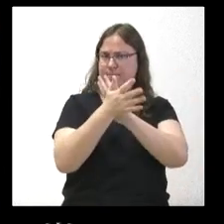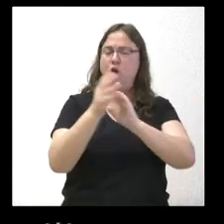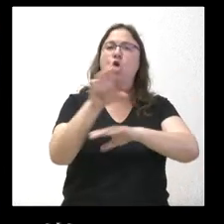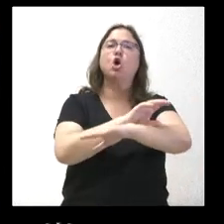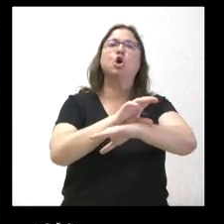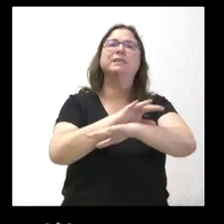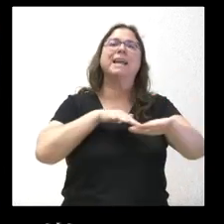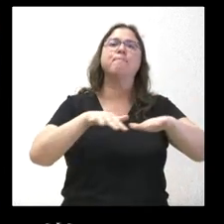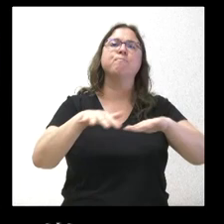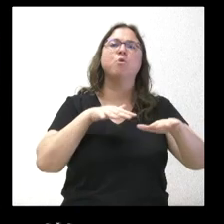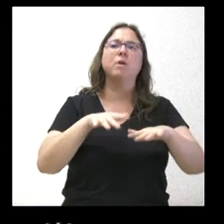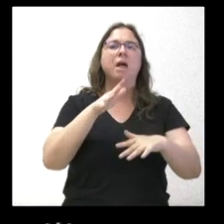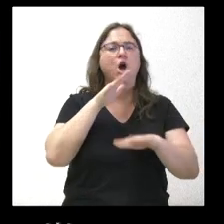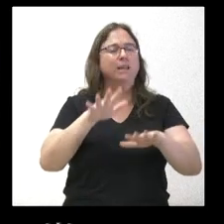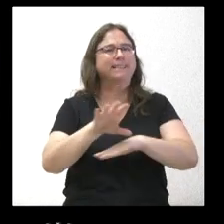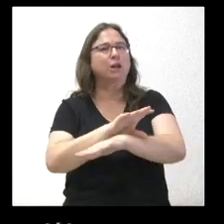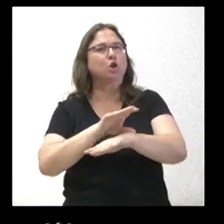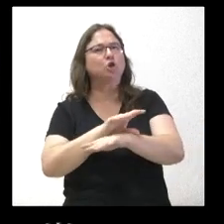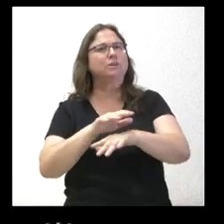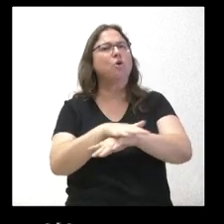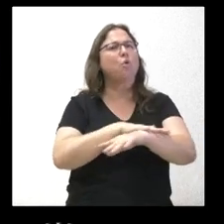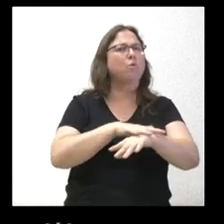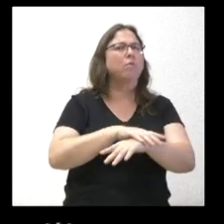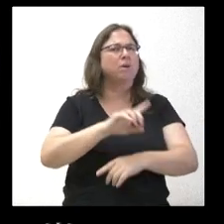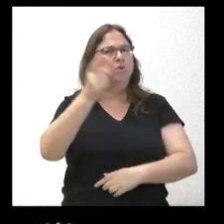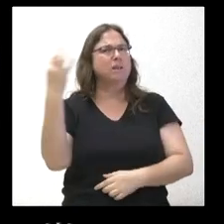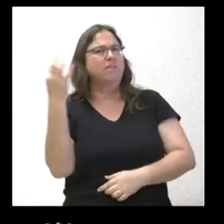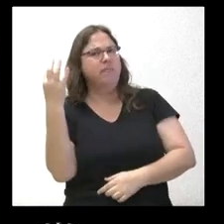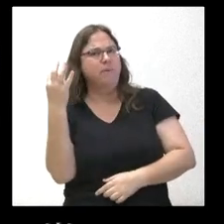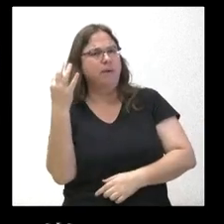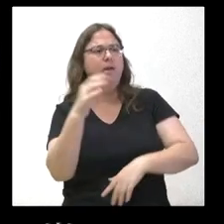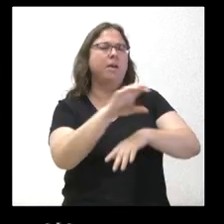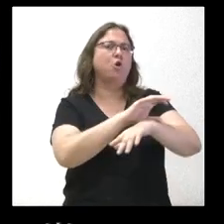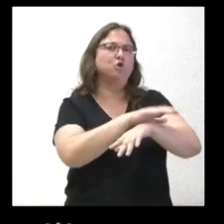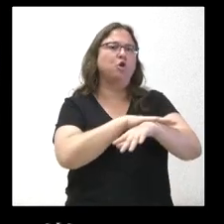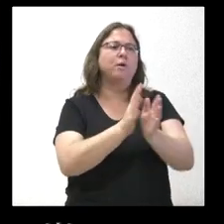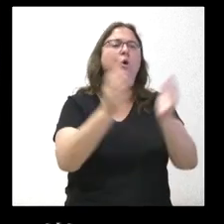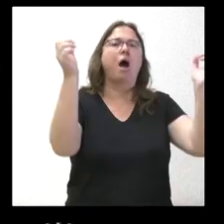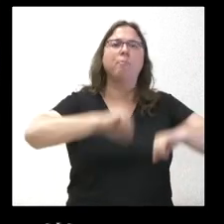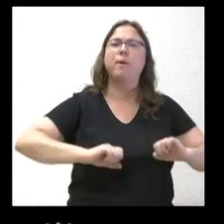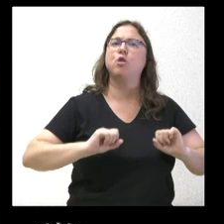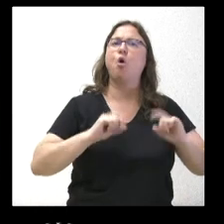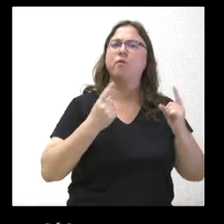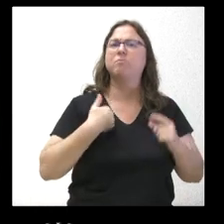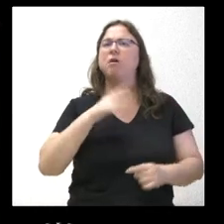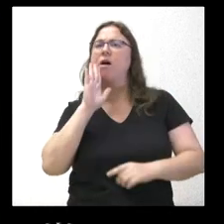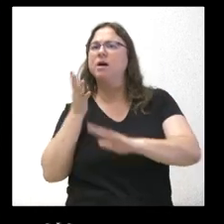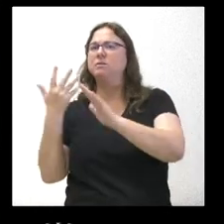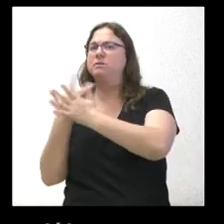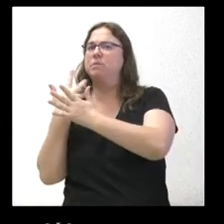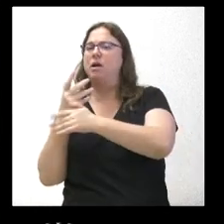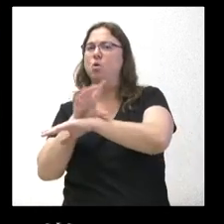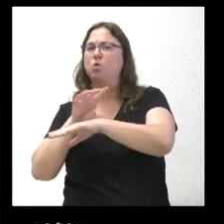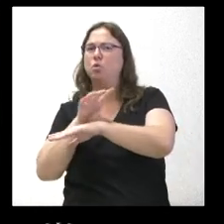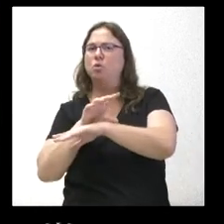Entonces, ahora están en el Consejo de Gobierno. No sé si tenían que pasar por el Consejo de Gobierno para aprobarse, para rematar